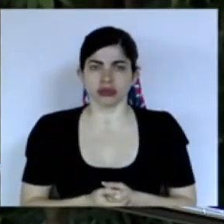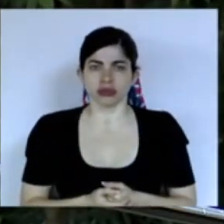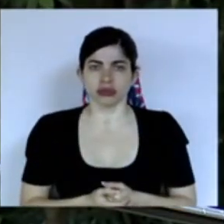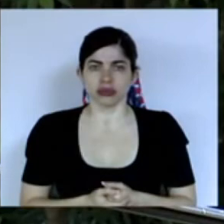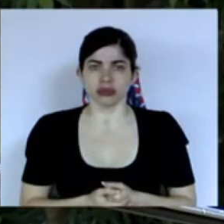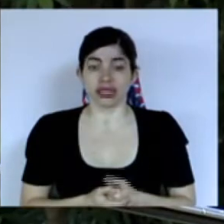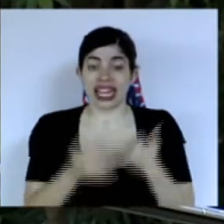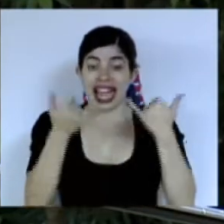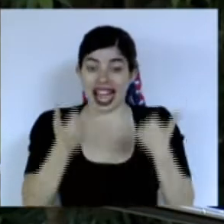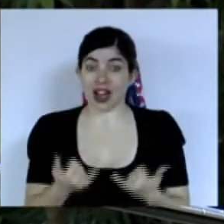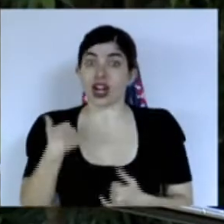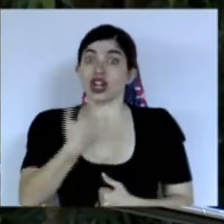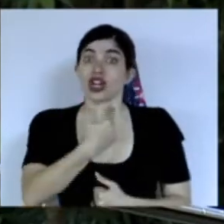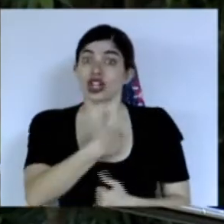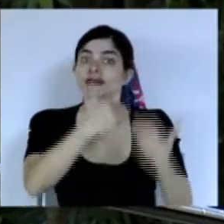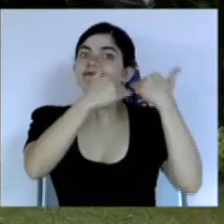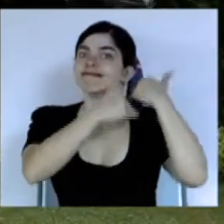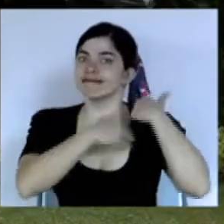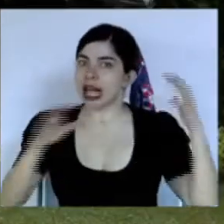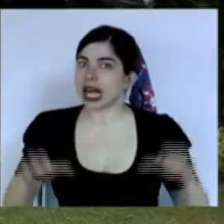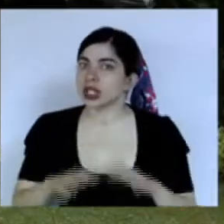y nos toca hoy actuar